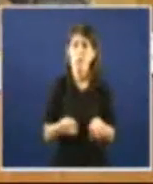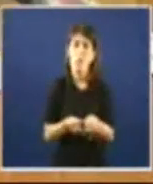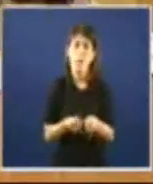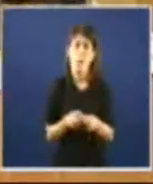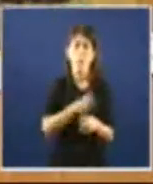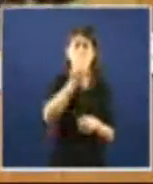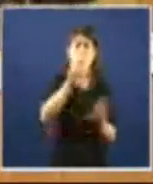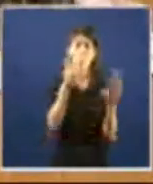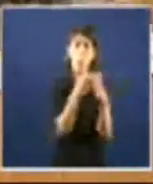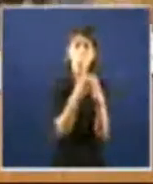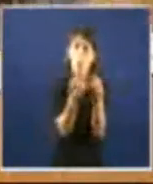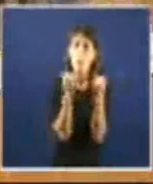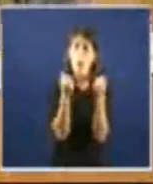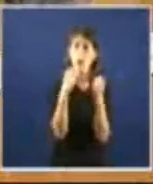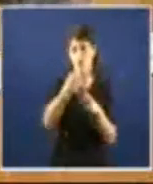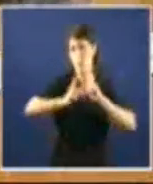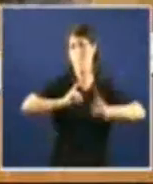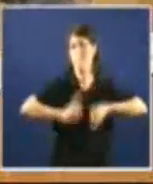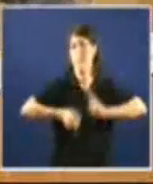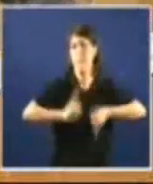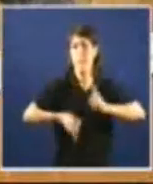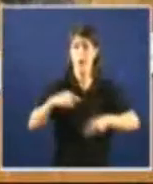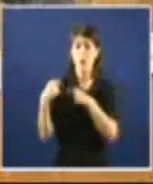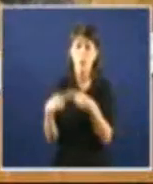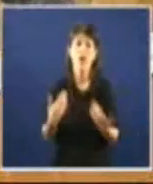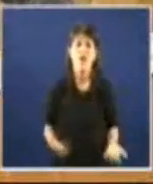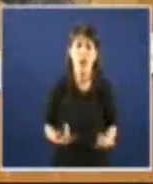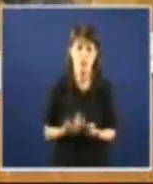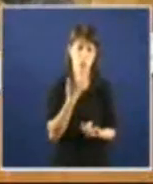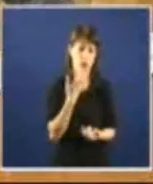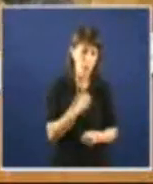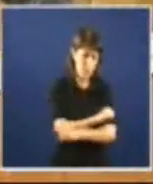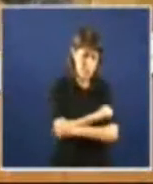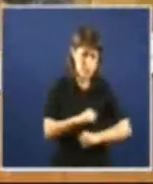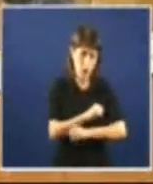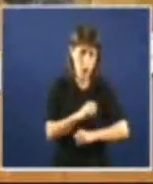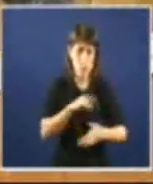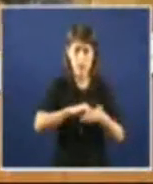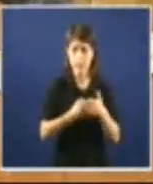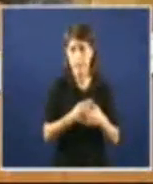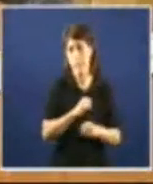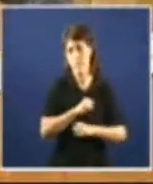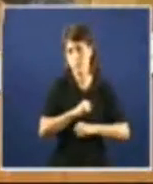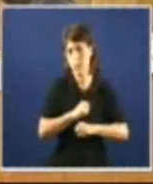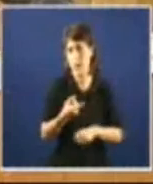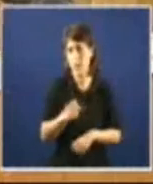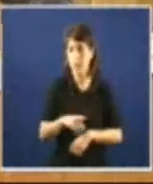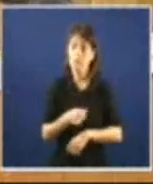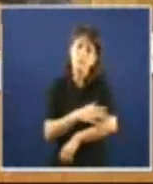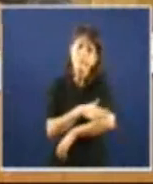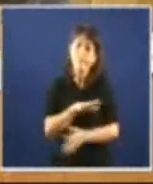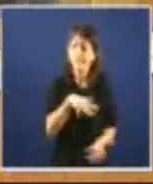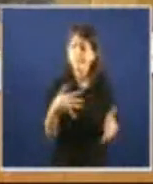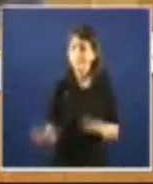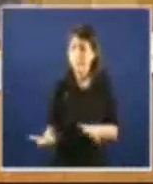ainda que algúns digan que non saben de que vai e que acabaron por facer reventar a burrui e logo reclamaron ser resgatadas por os gobernos transformando seus